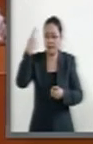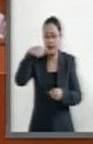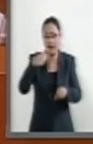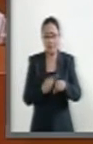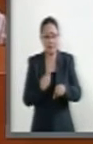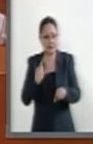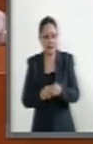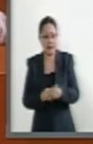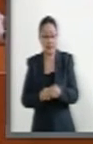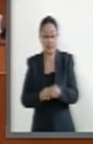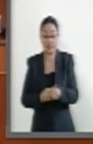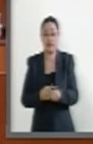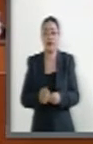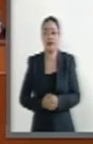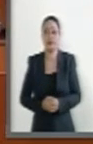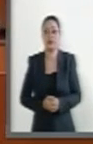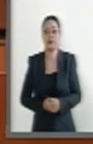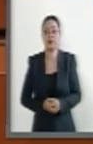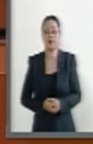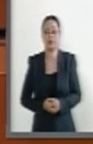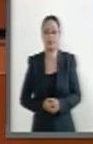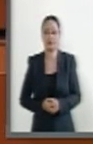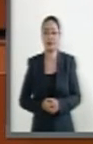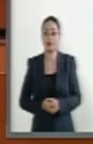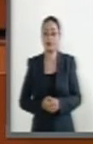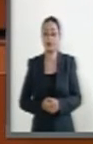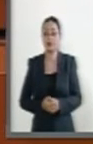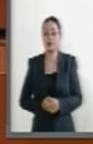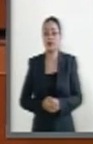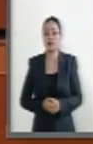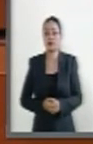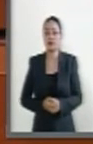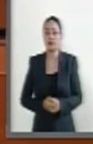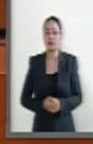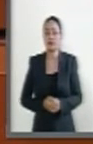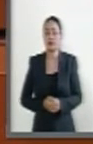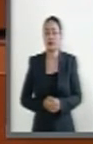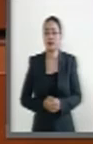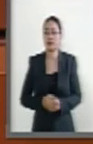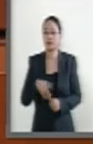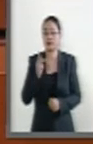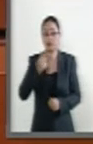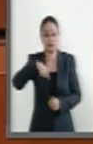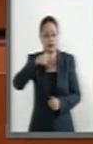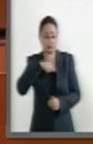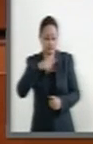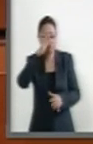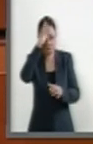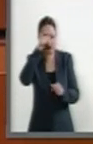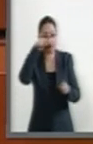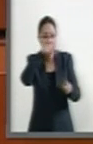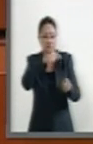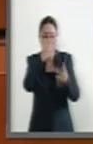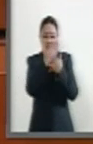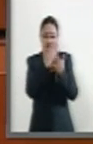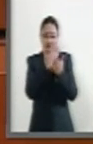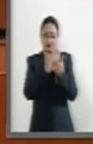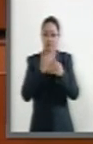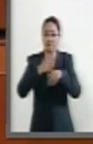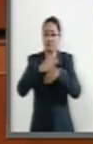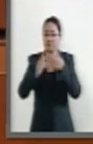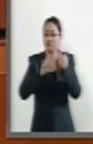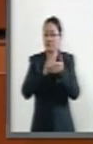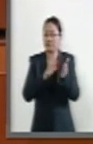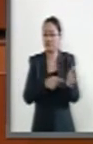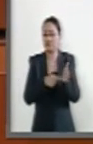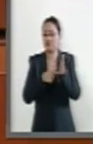internacionales. A pesar de ello, coincidimos con el dictamen al indicar que el